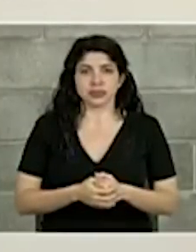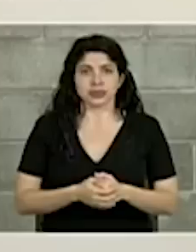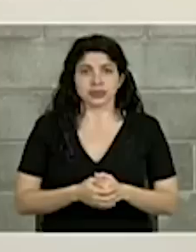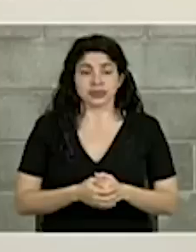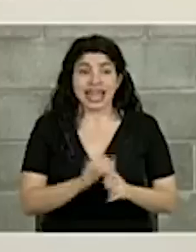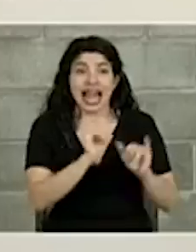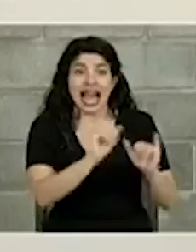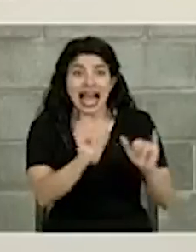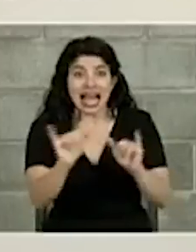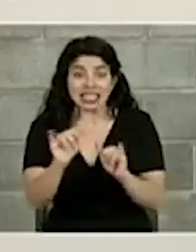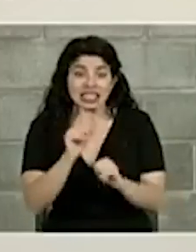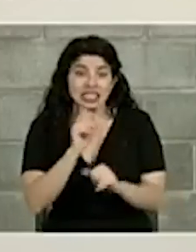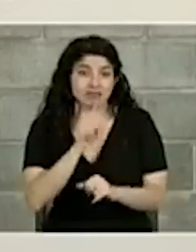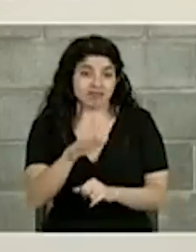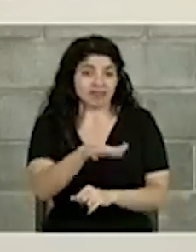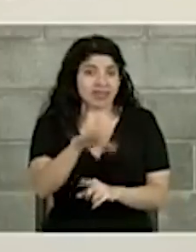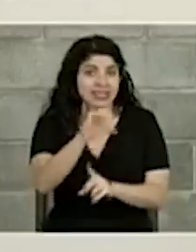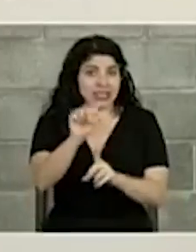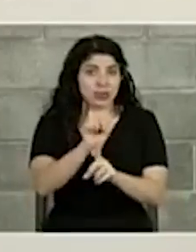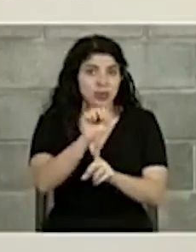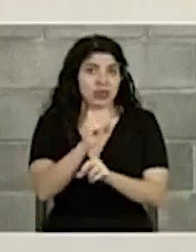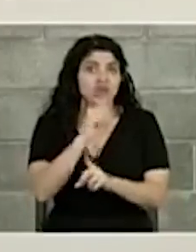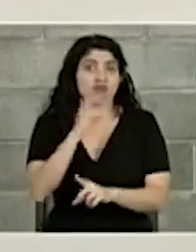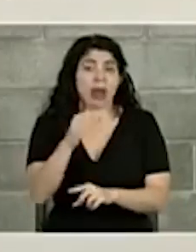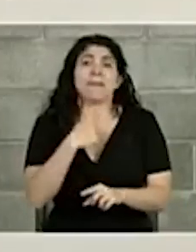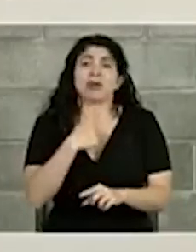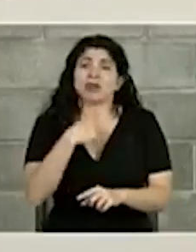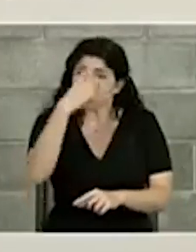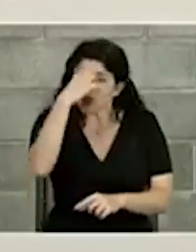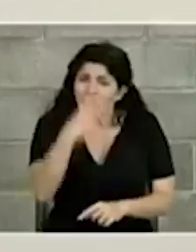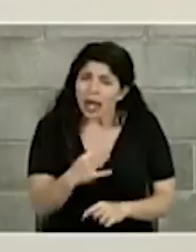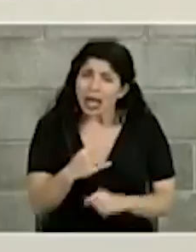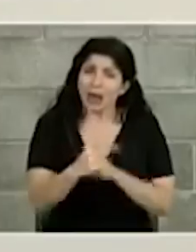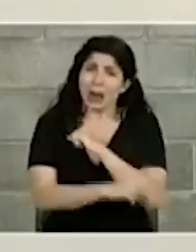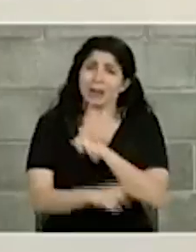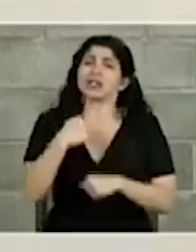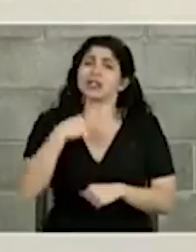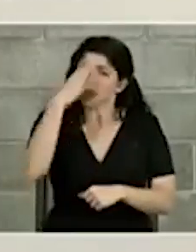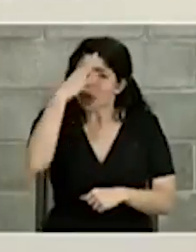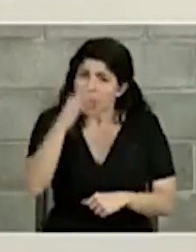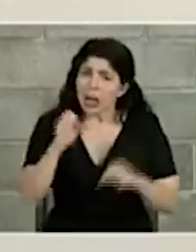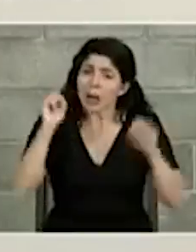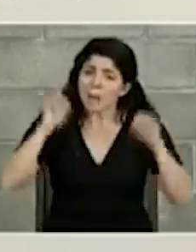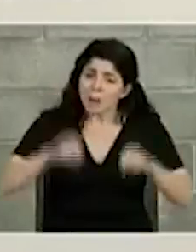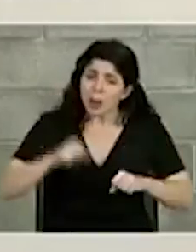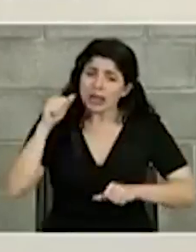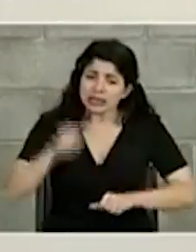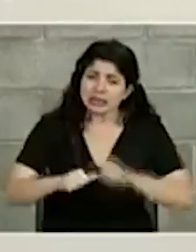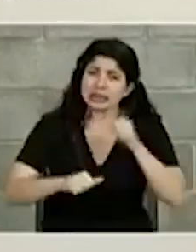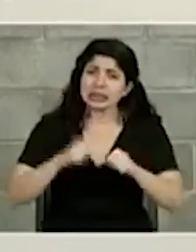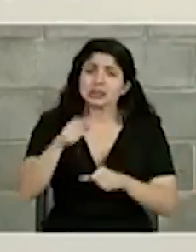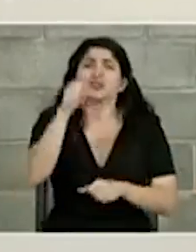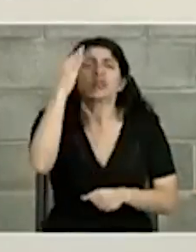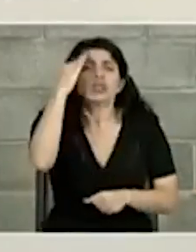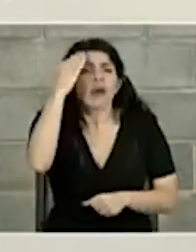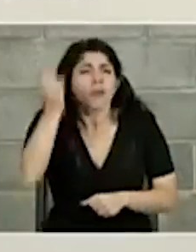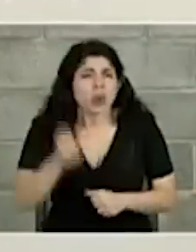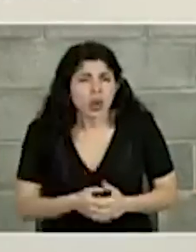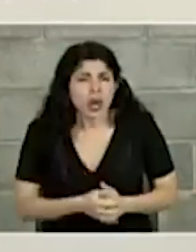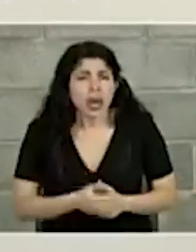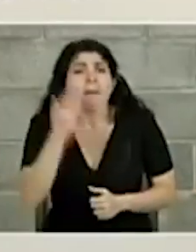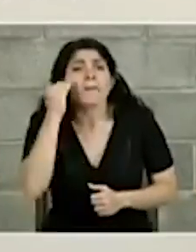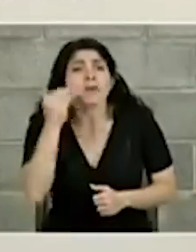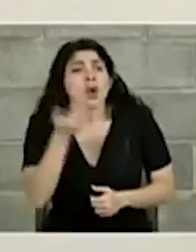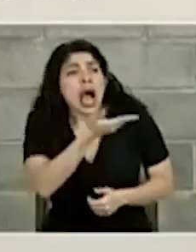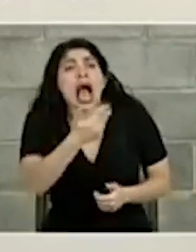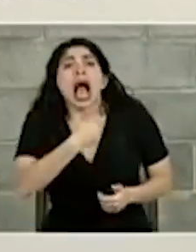esa es nuestra realidad pero yo creo en este país y creo en que vamos a salir adelante ¿saben por qué? porque allá